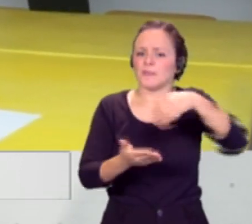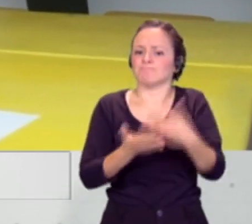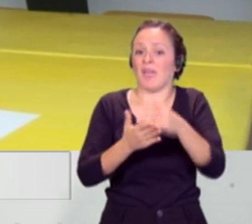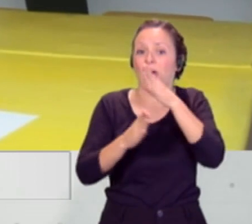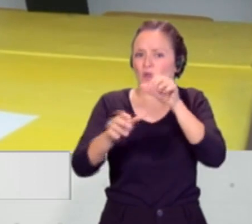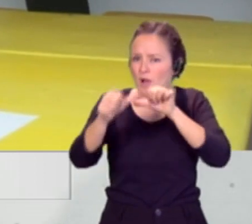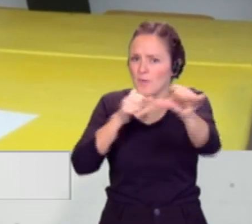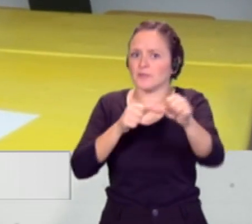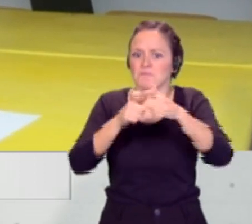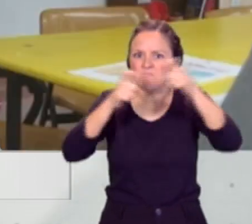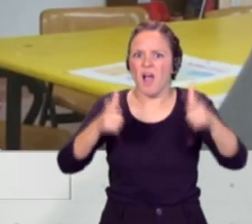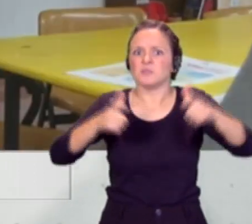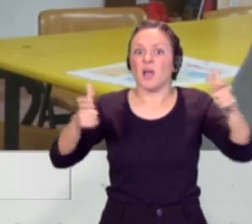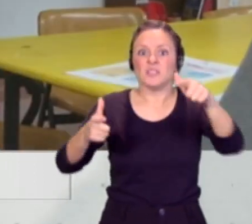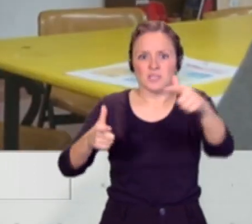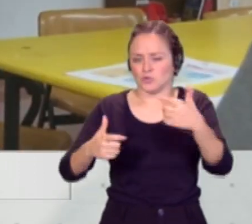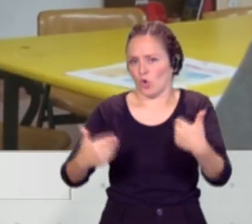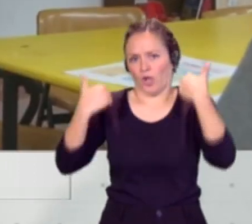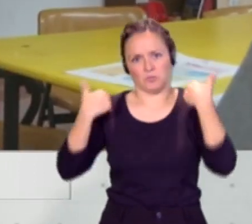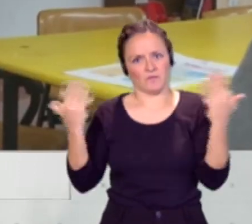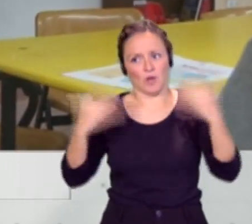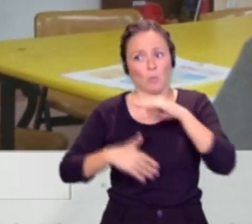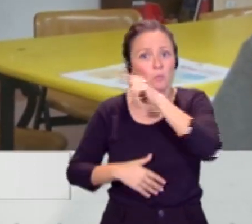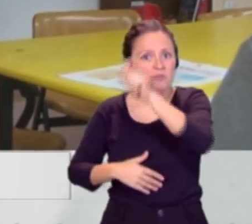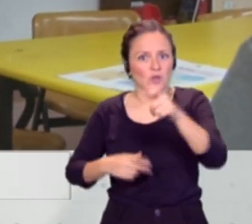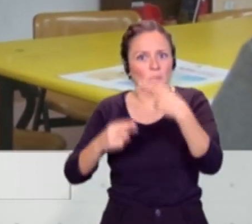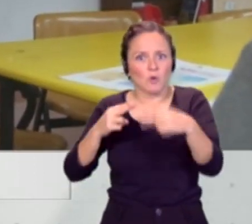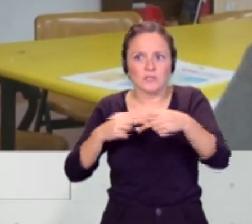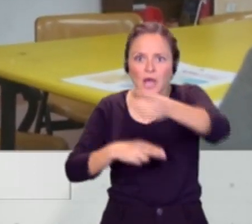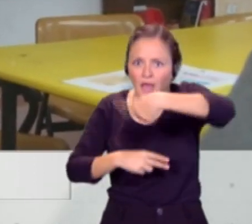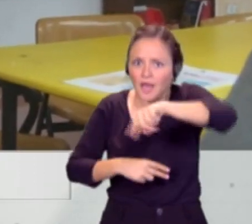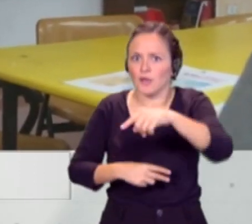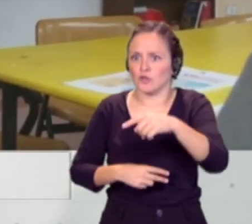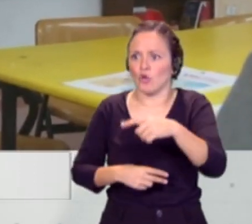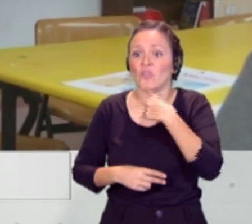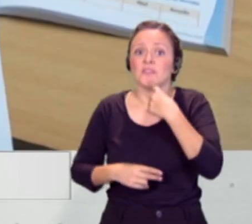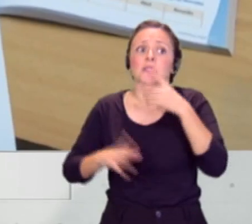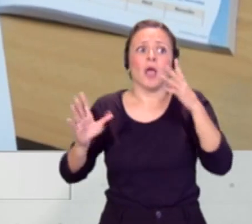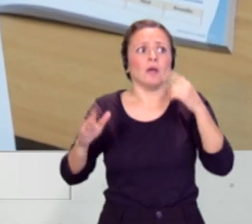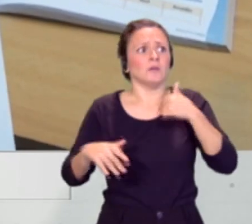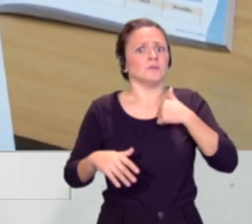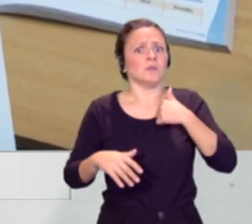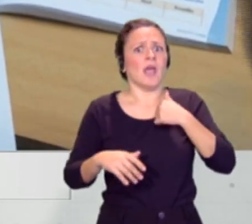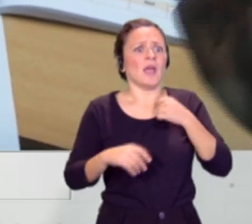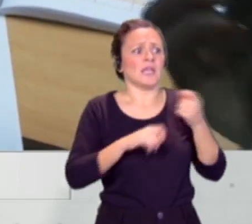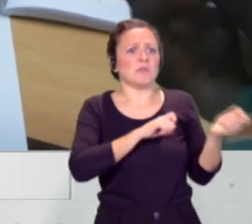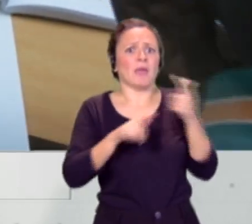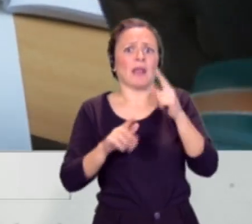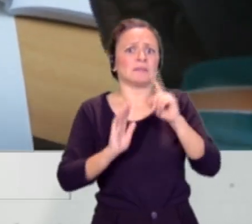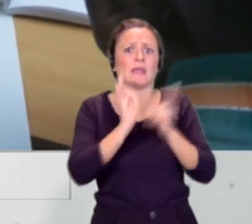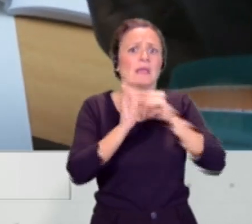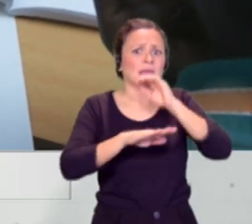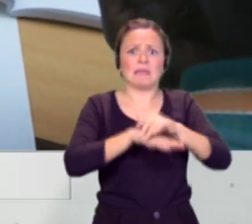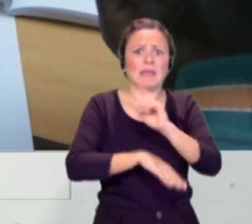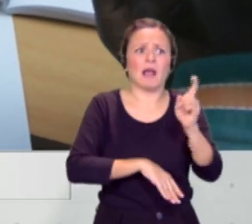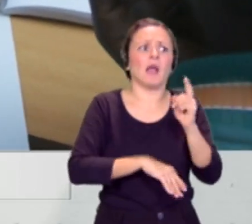temeridad y una irresponsabilidad por parte de los políticos, que ellos precisamente dicen defender a esos inmigrantes ilegales, pues veremos cómo